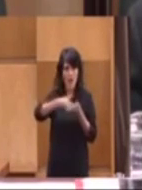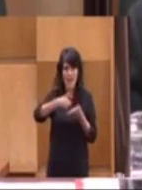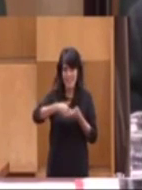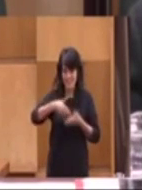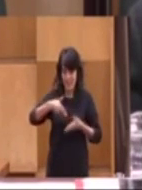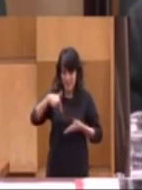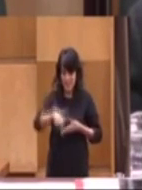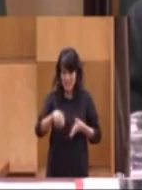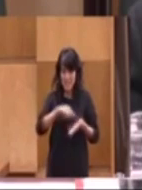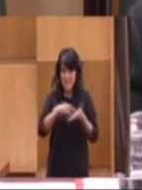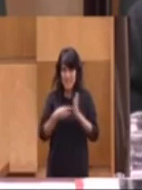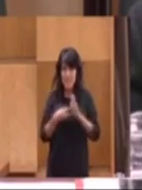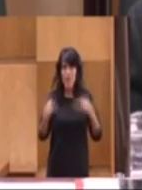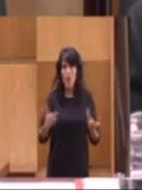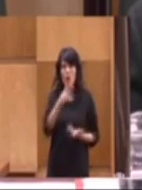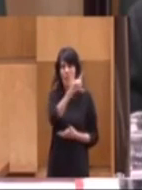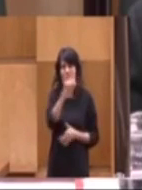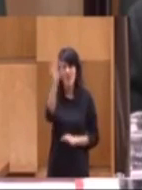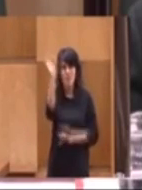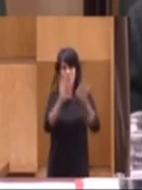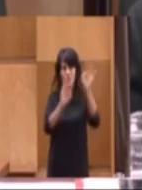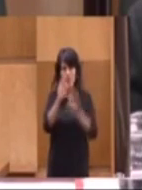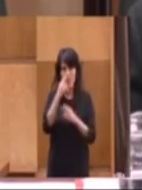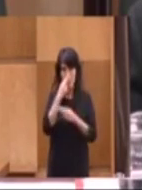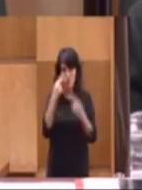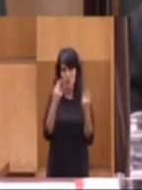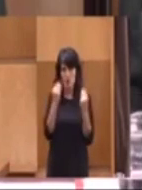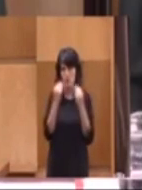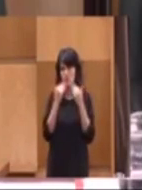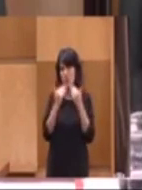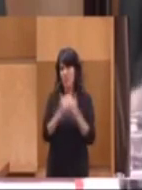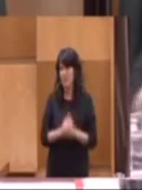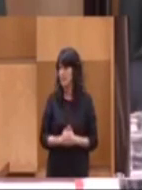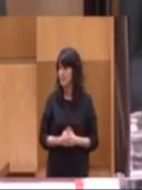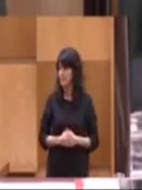sistema es que sea 100% público. Muchas gracias.